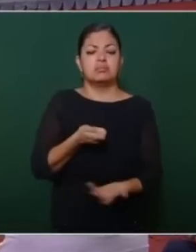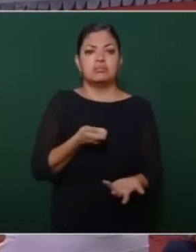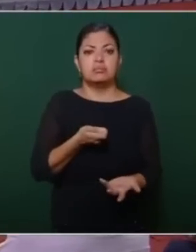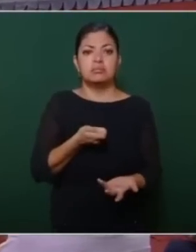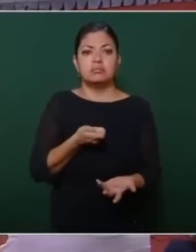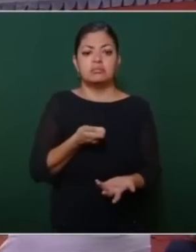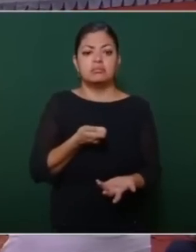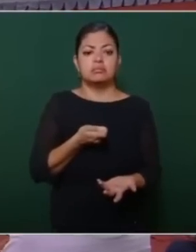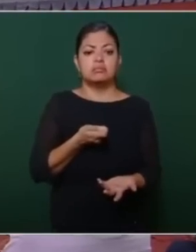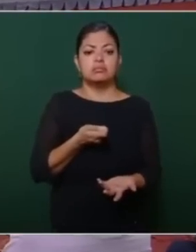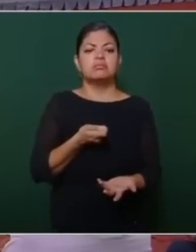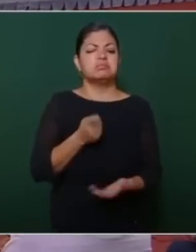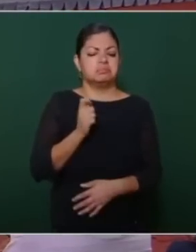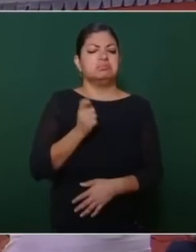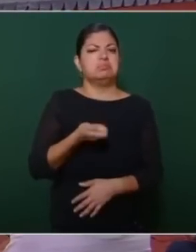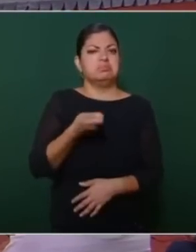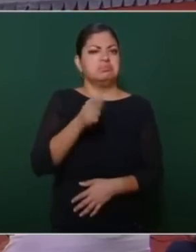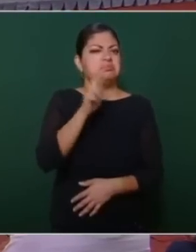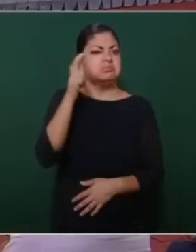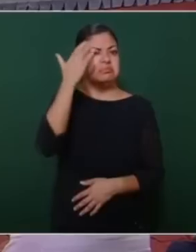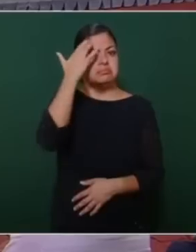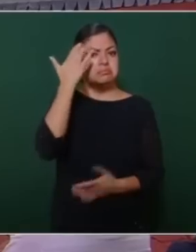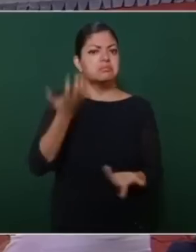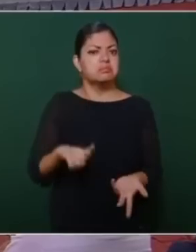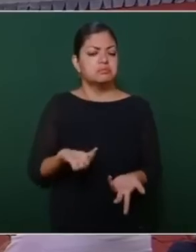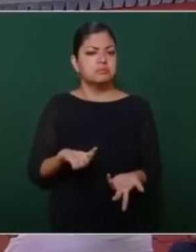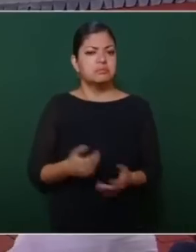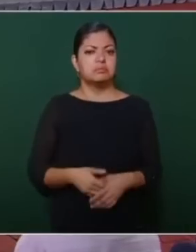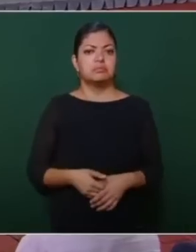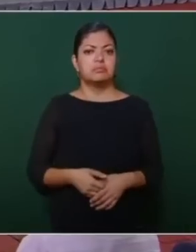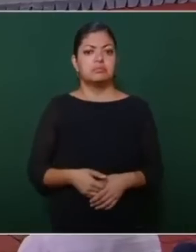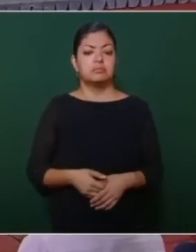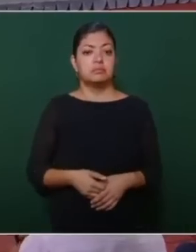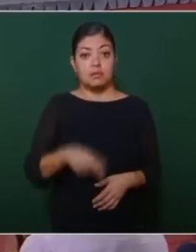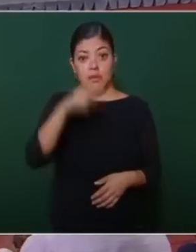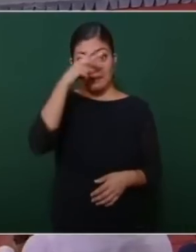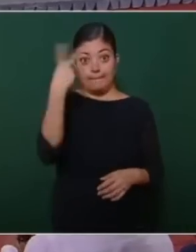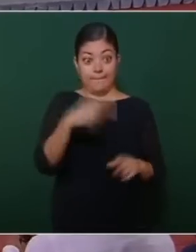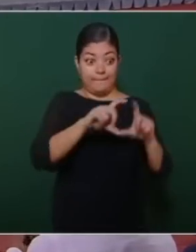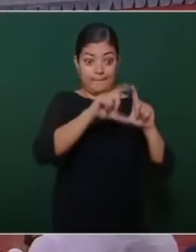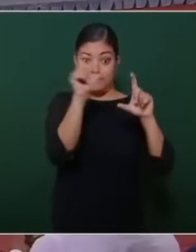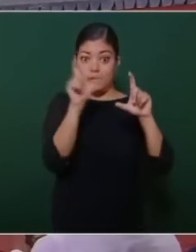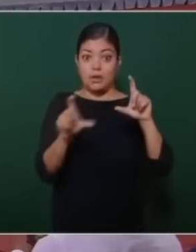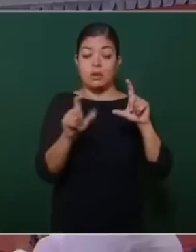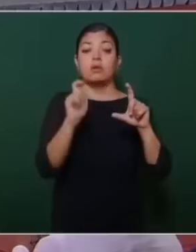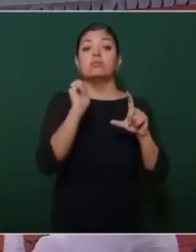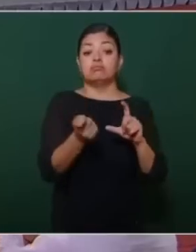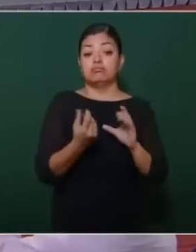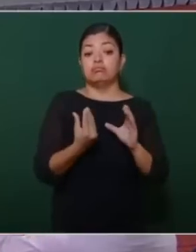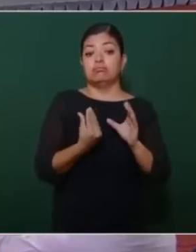que reconocen México México reserva su derecho